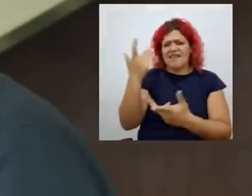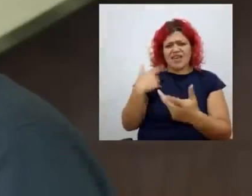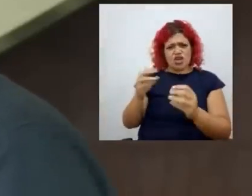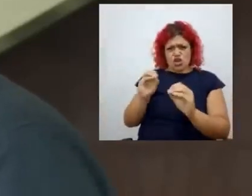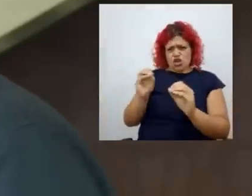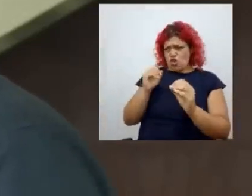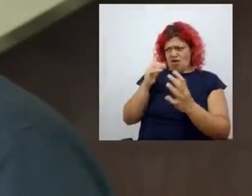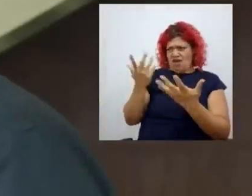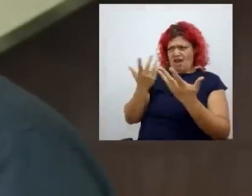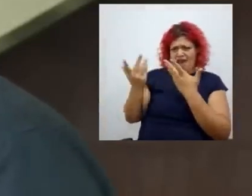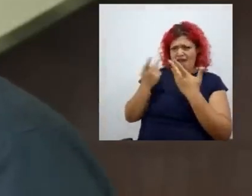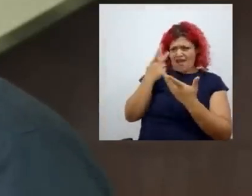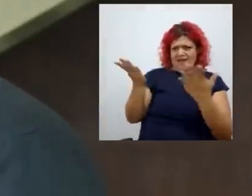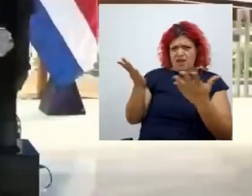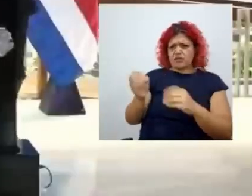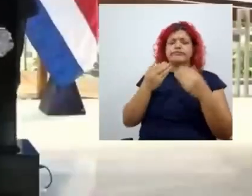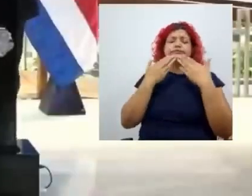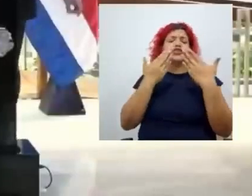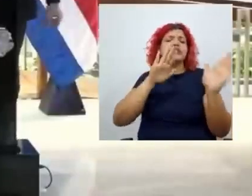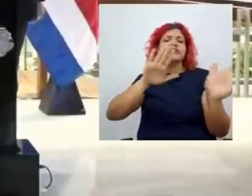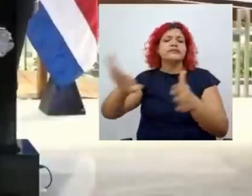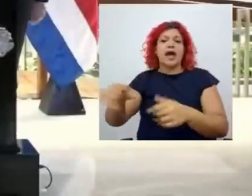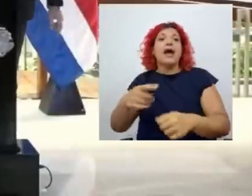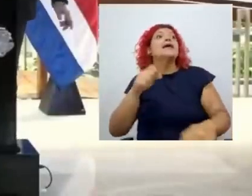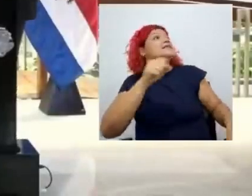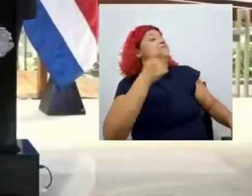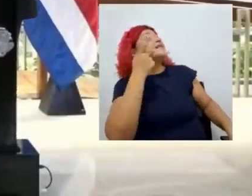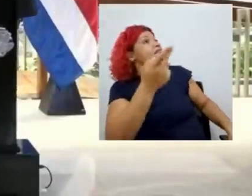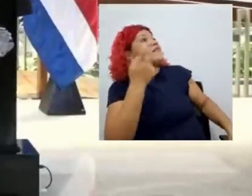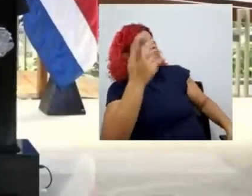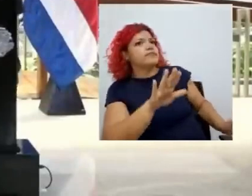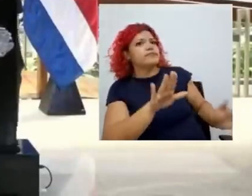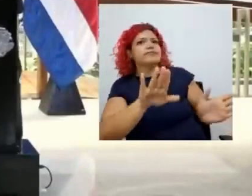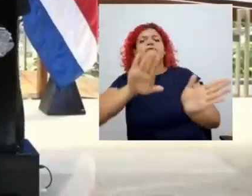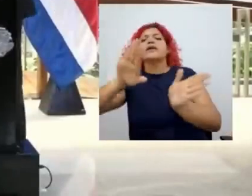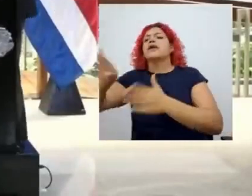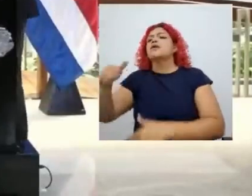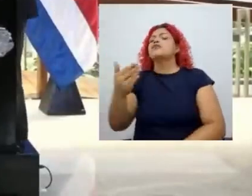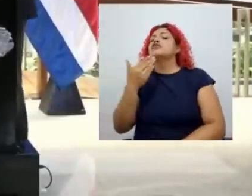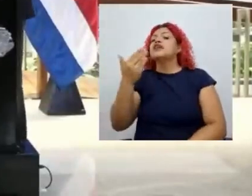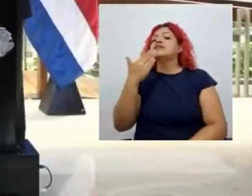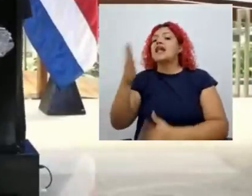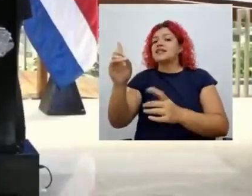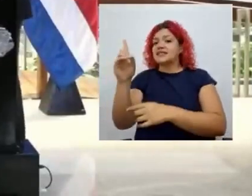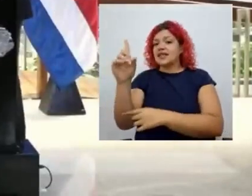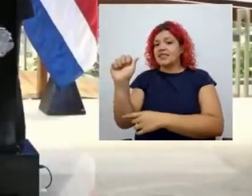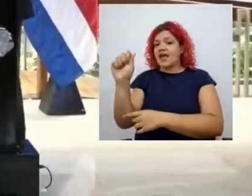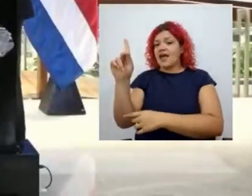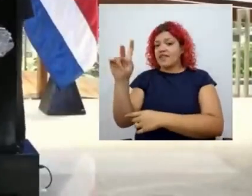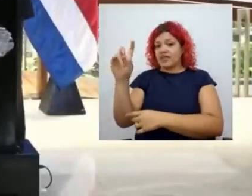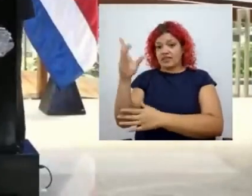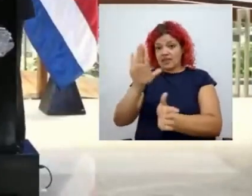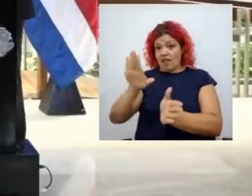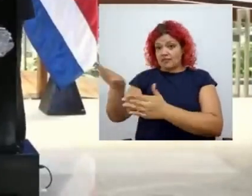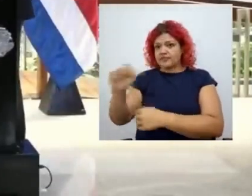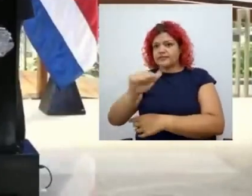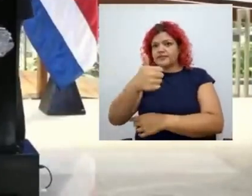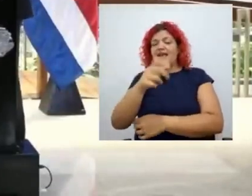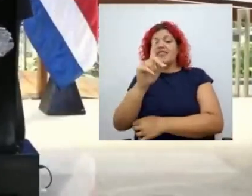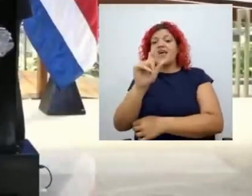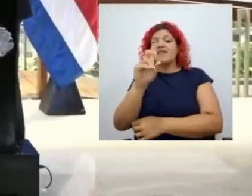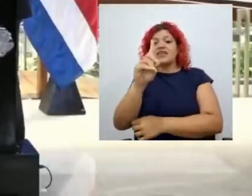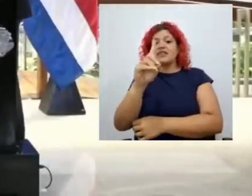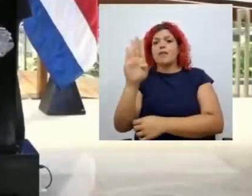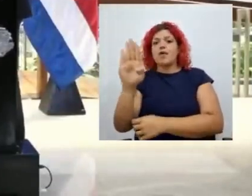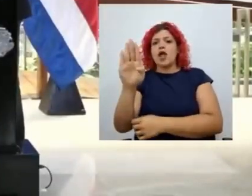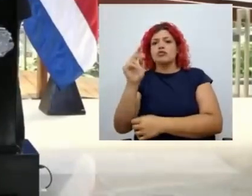que ver, para mí sí tiene que ver. Muchas gracias, gracias. David Bolaño, de doble check, ya está listo para la pregunta que sigue. Por favor,